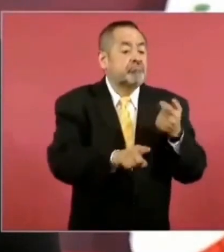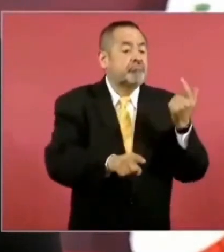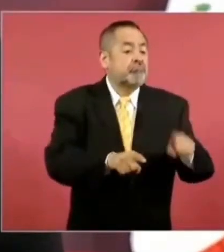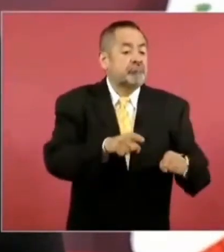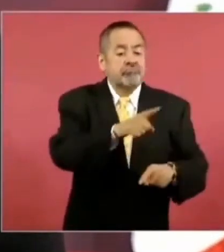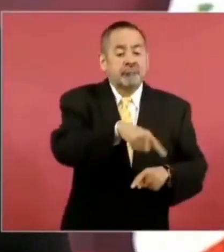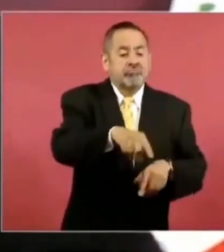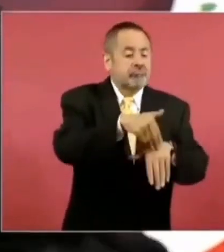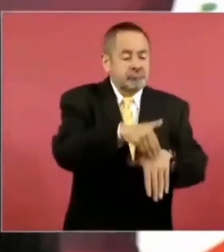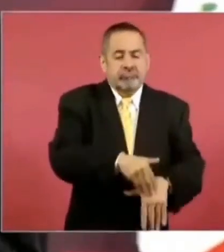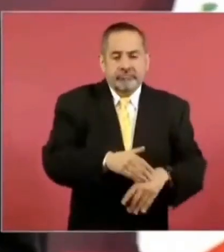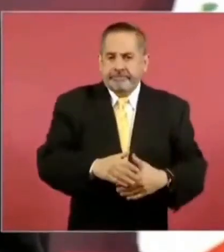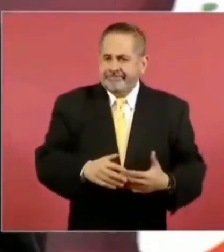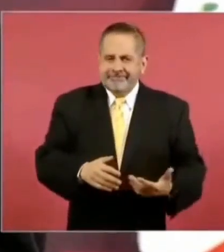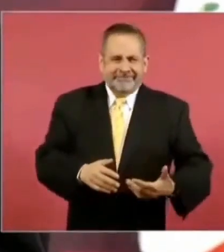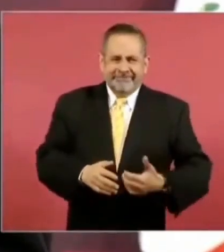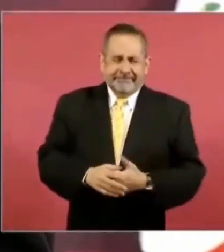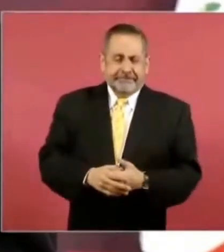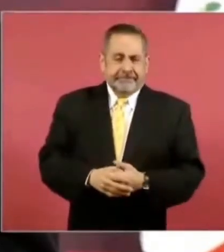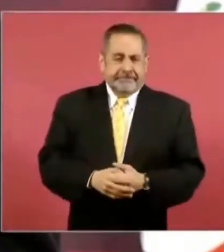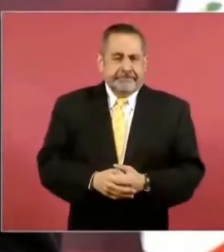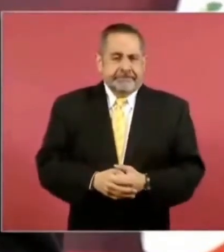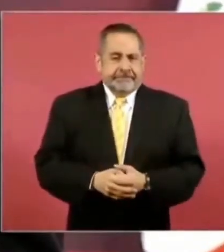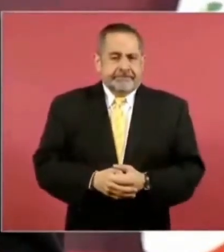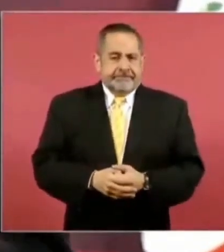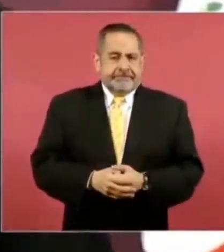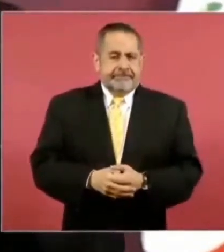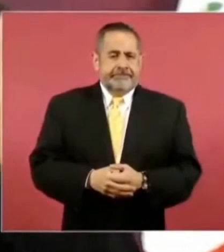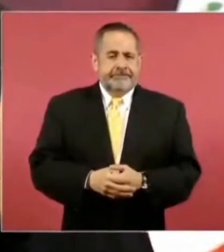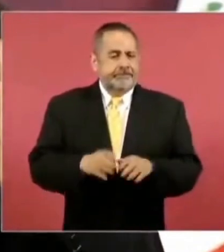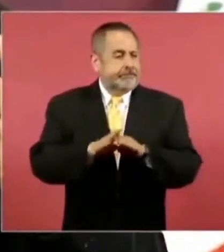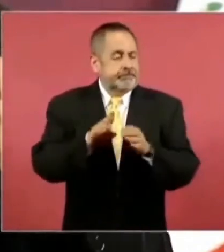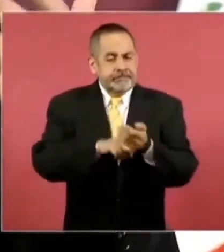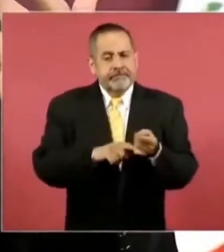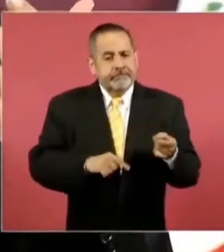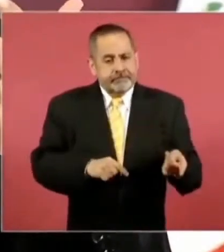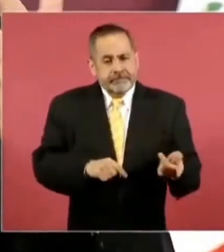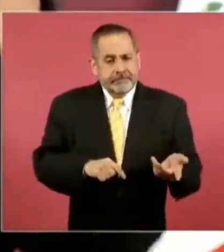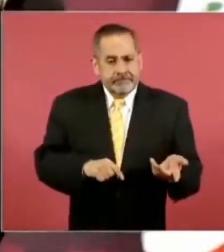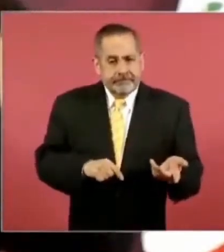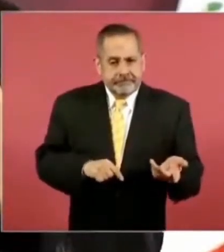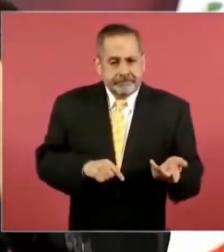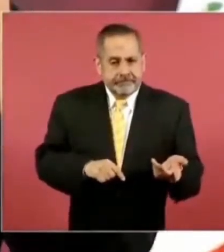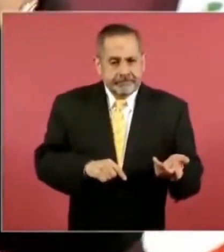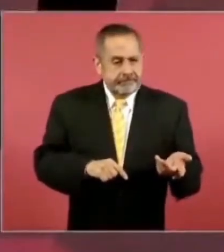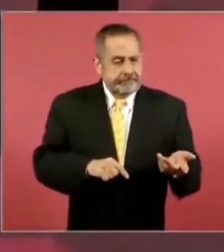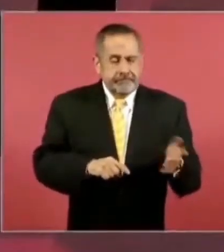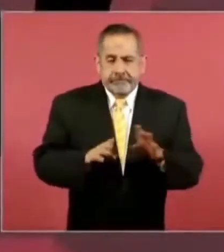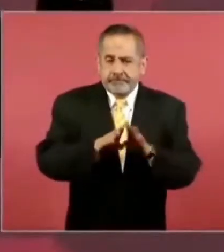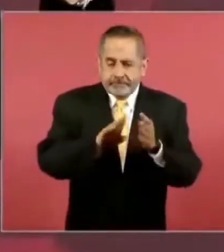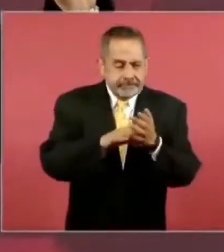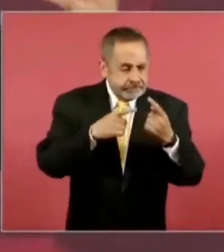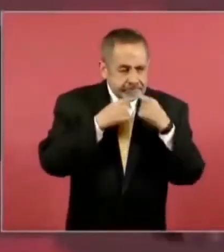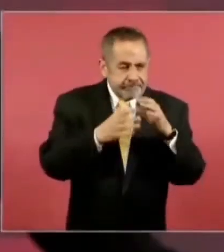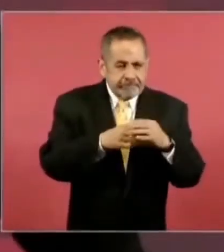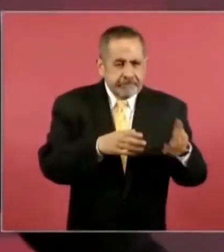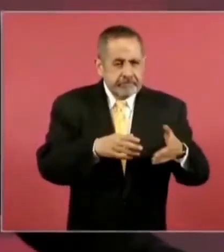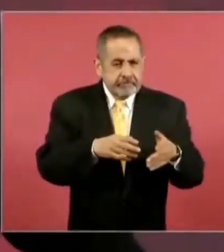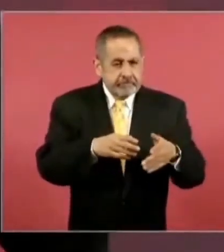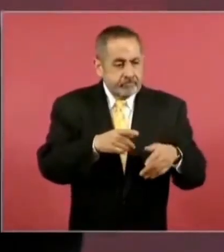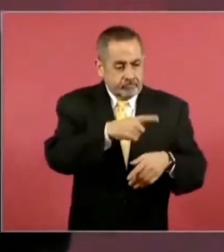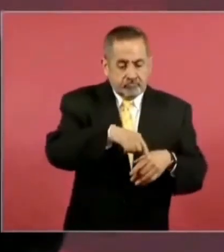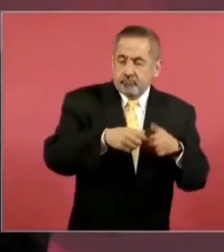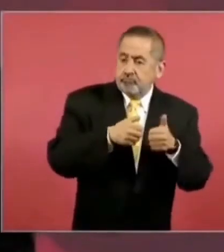y que se pongan al servicio del pueblo?